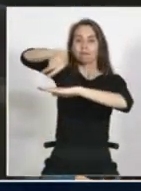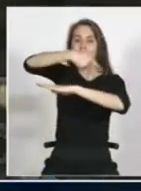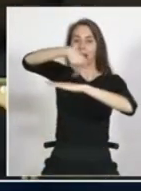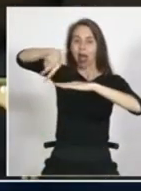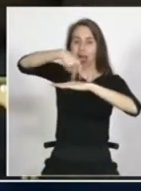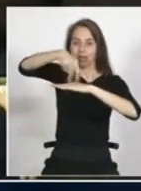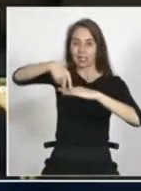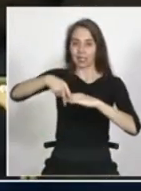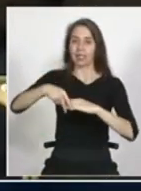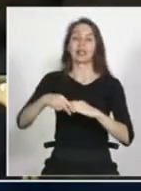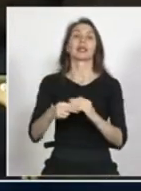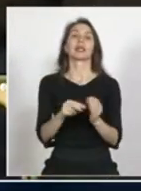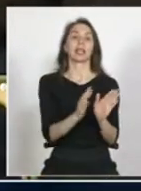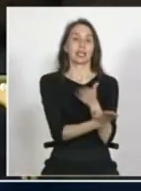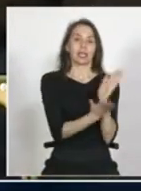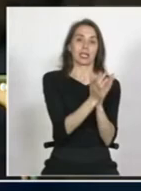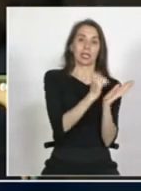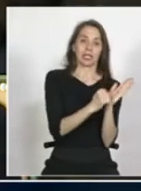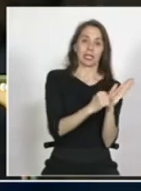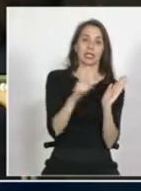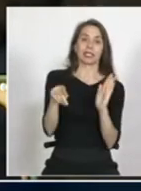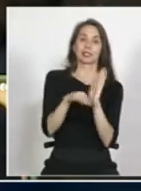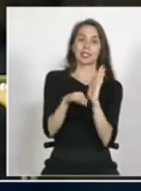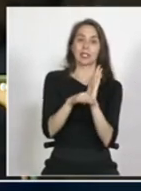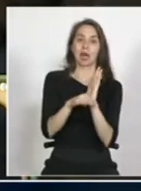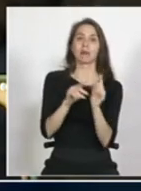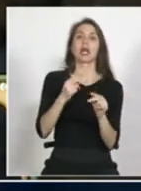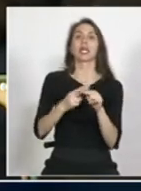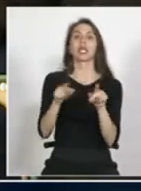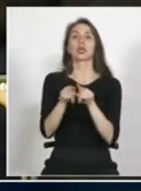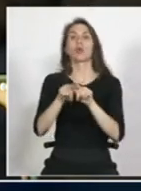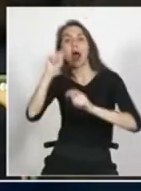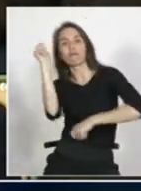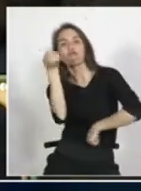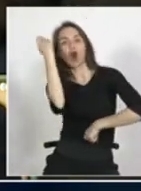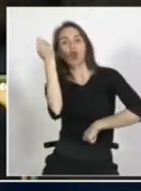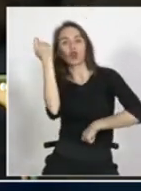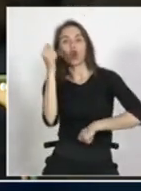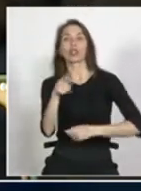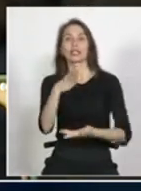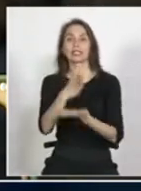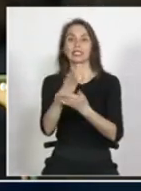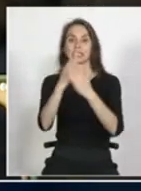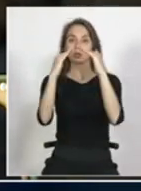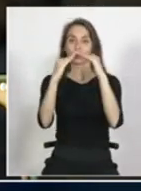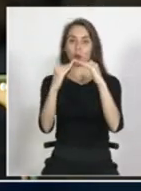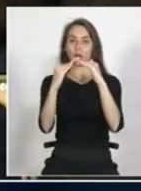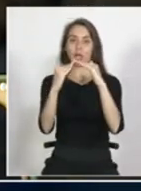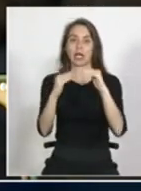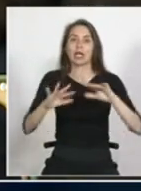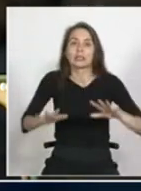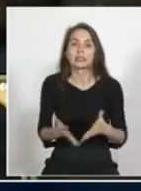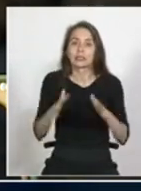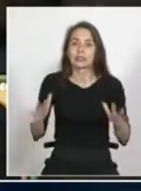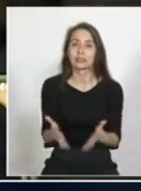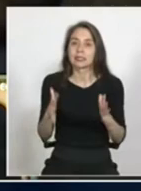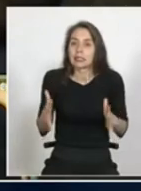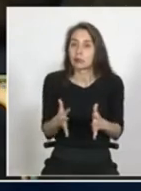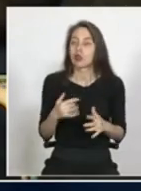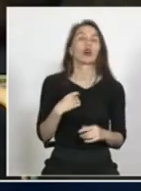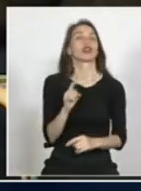¿qué es lo que dice la literatura? dice esa es una etapa que se llama folclorización donde la escuela hace lo que puede yo lo estoy un poco